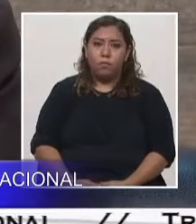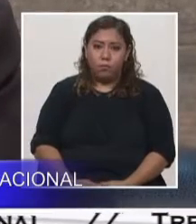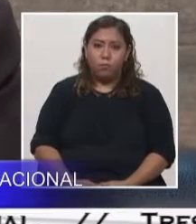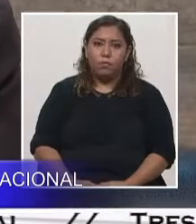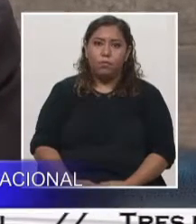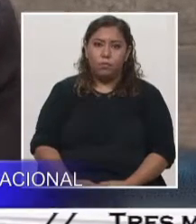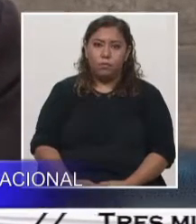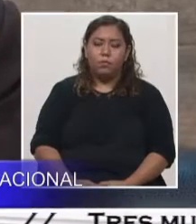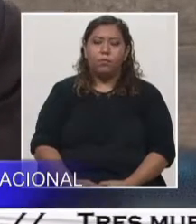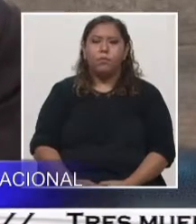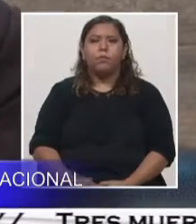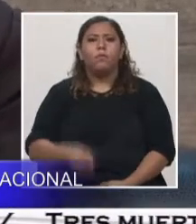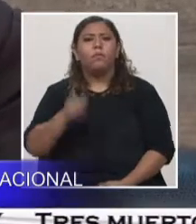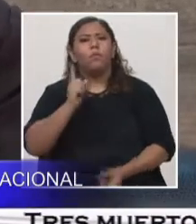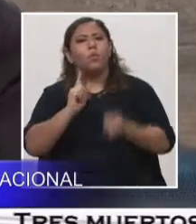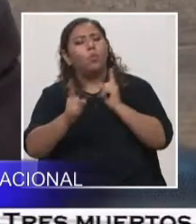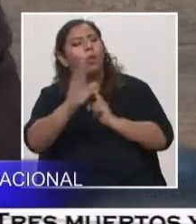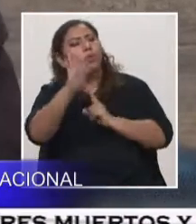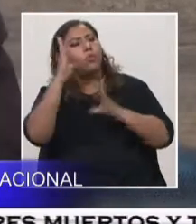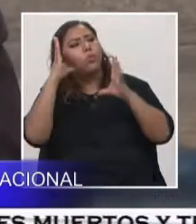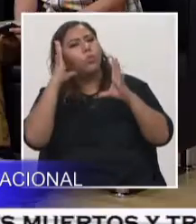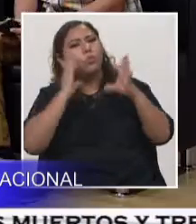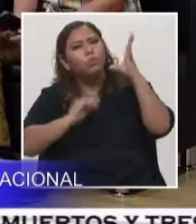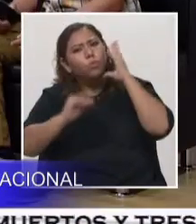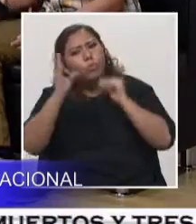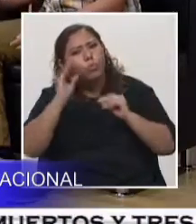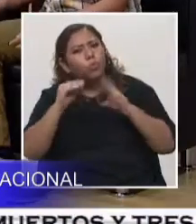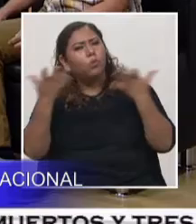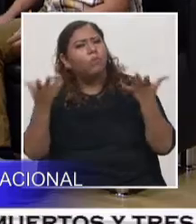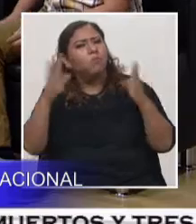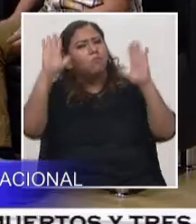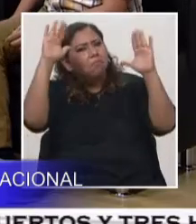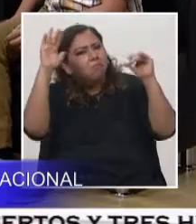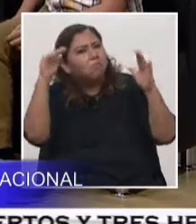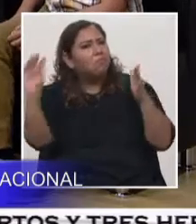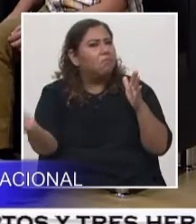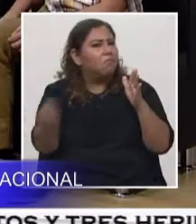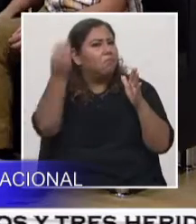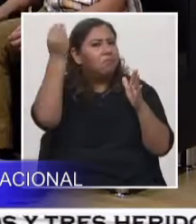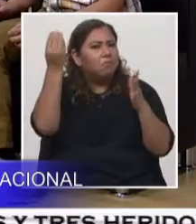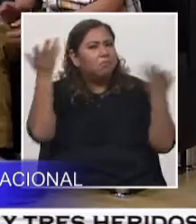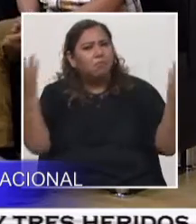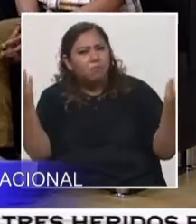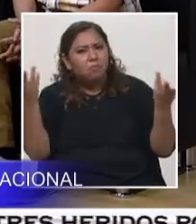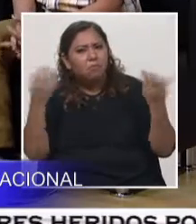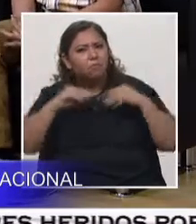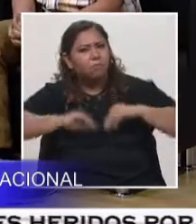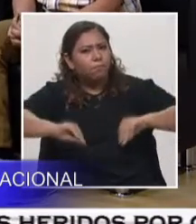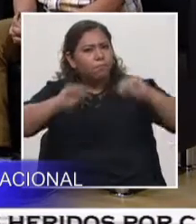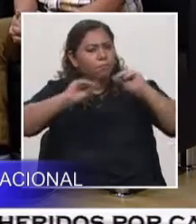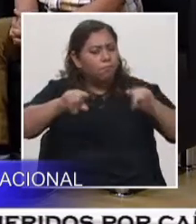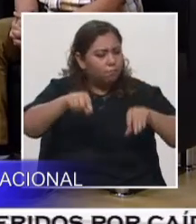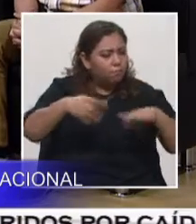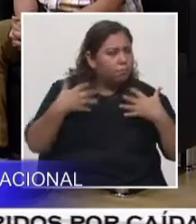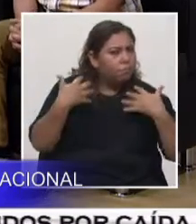carrera. ¿Expectativas por parte de los jóvenes, de los estudiantes, de quienes se forman, de este congreso?